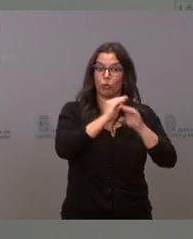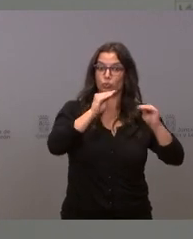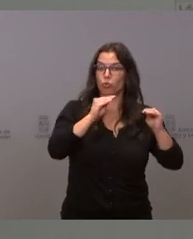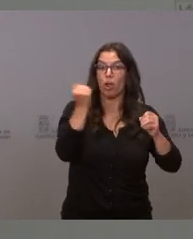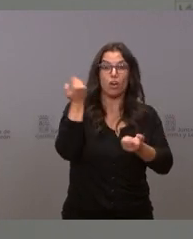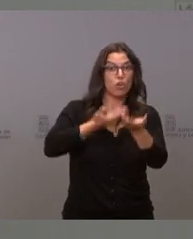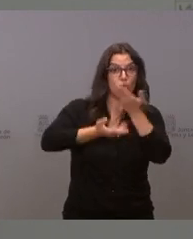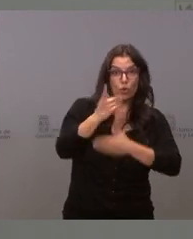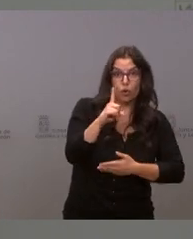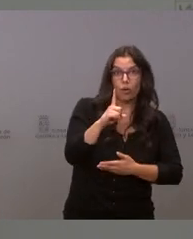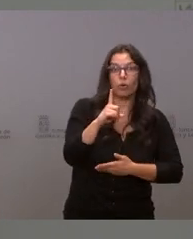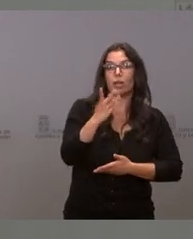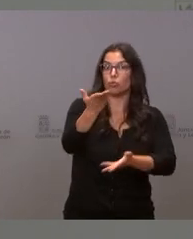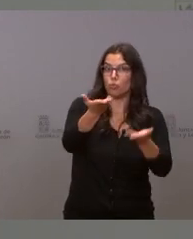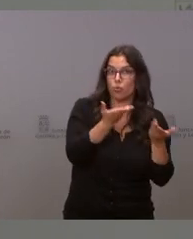sancionador,